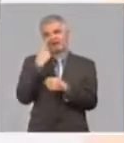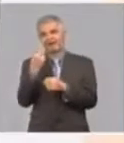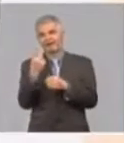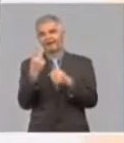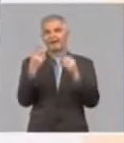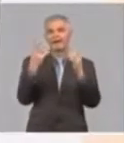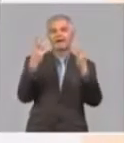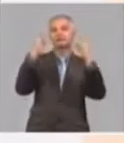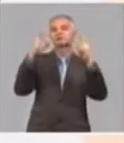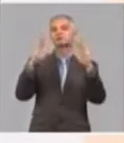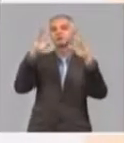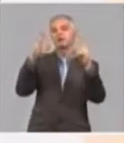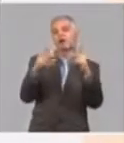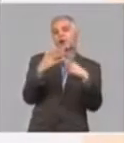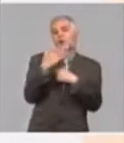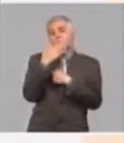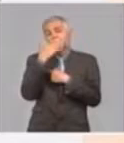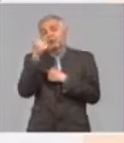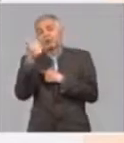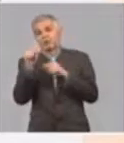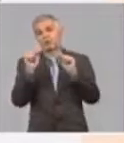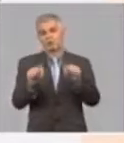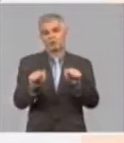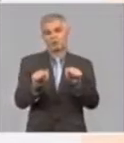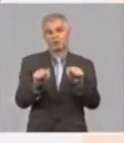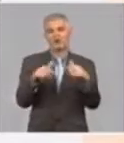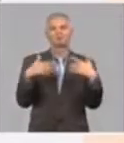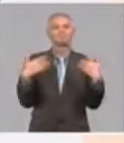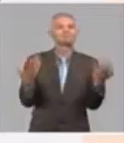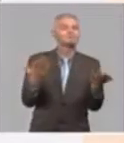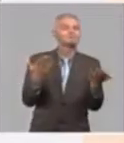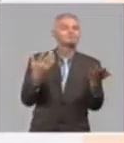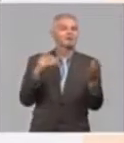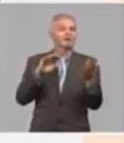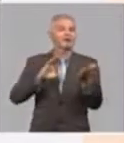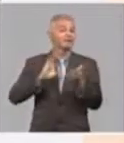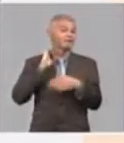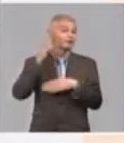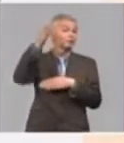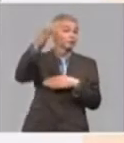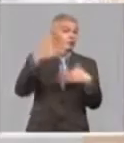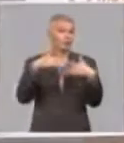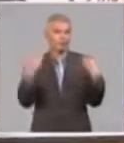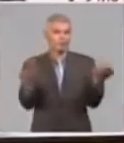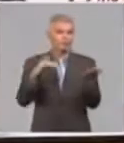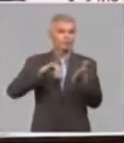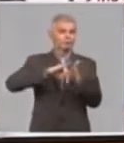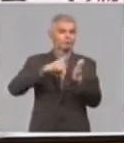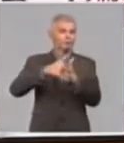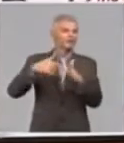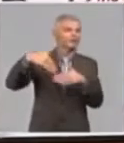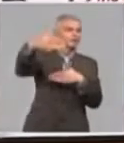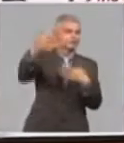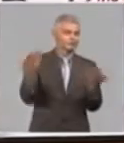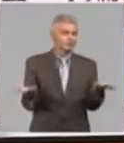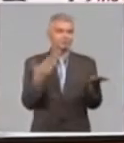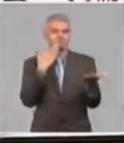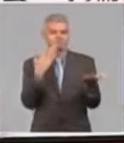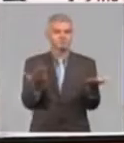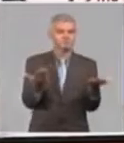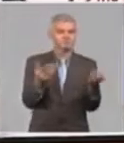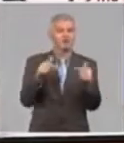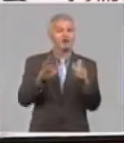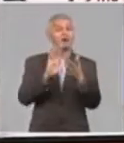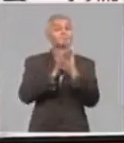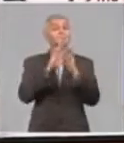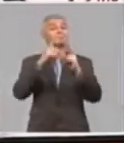Y, de hecho, ya está teniendo esta problemática. Ahora, ¿cuáles son las perspectivas? No solamente quiero plantear la problemática, sino las perspectivas. En